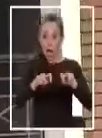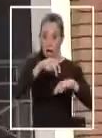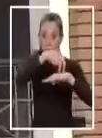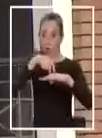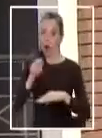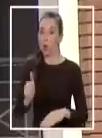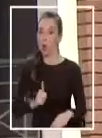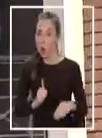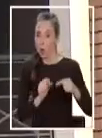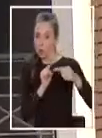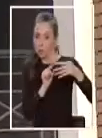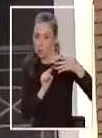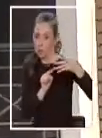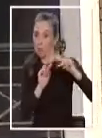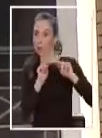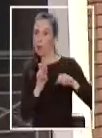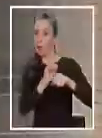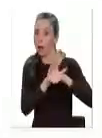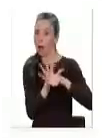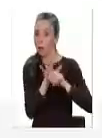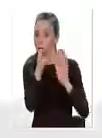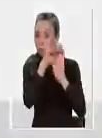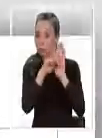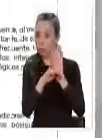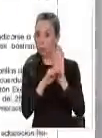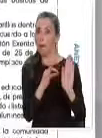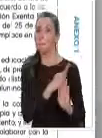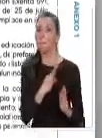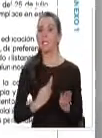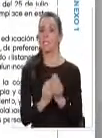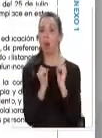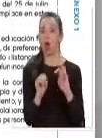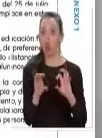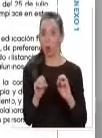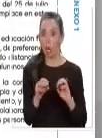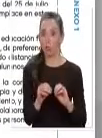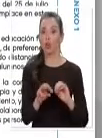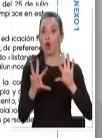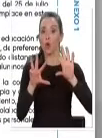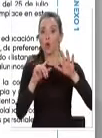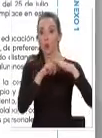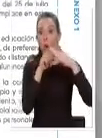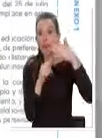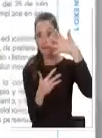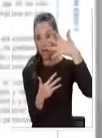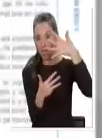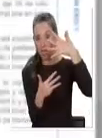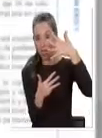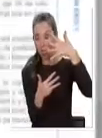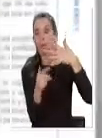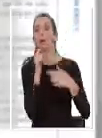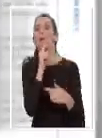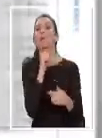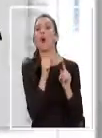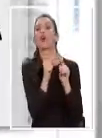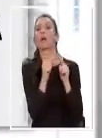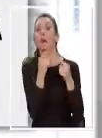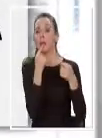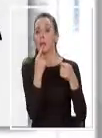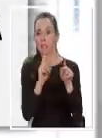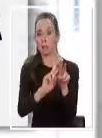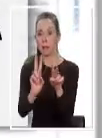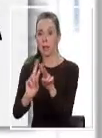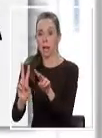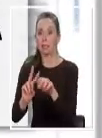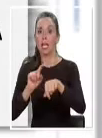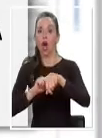prolijamente los protocolos sanitarios establecidos por el Ministerio de Educación. Son 9 en total. De ellos, por ejemplo, destaca la